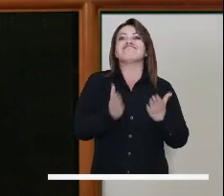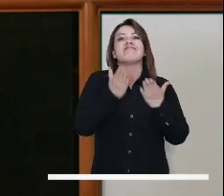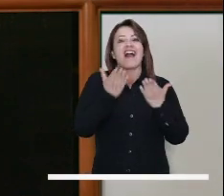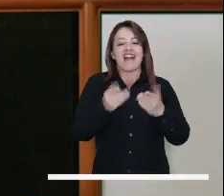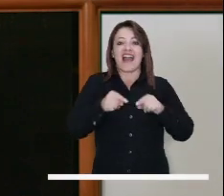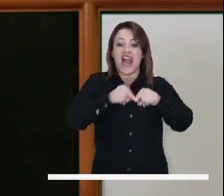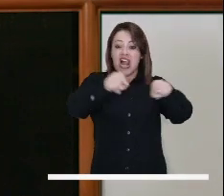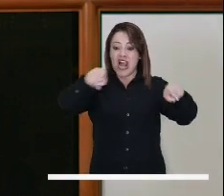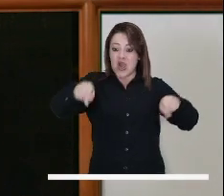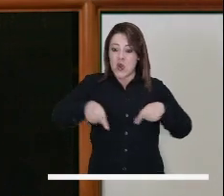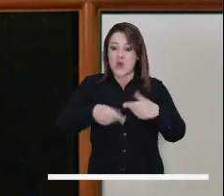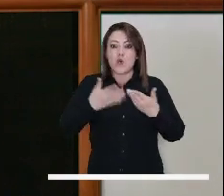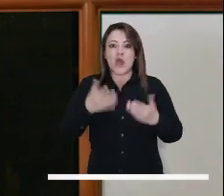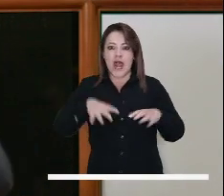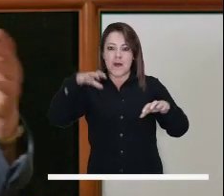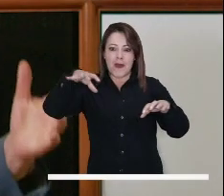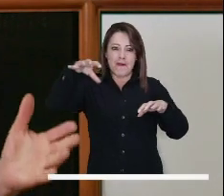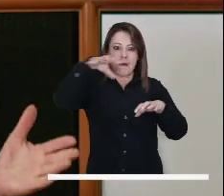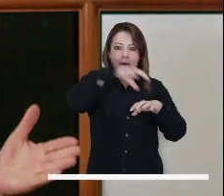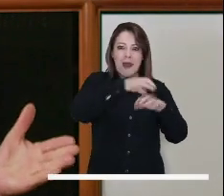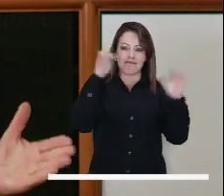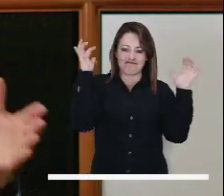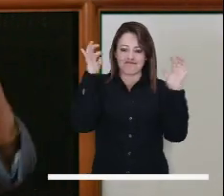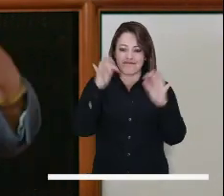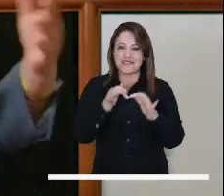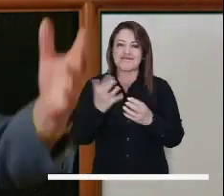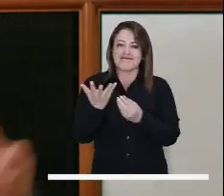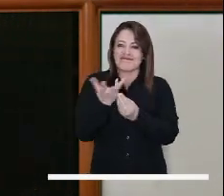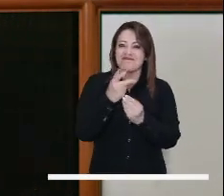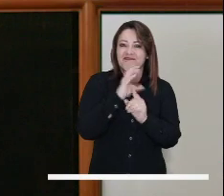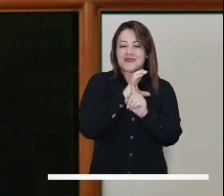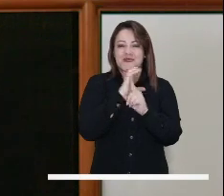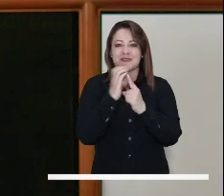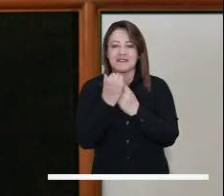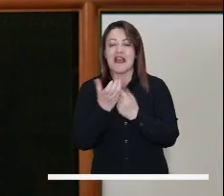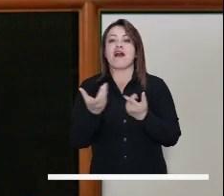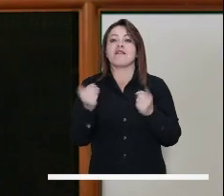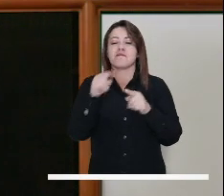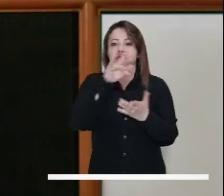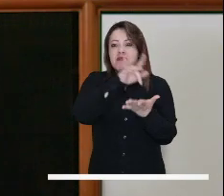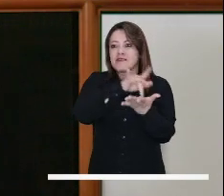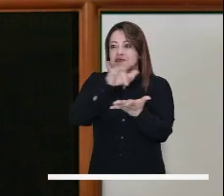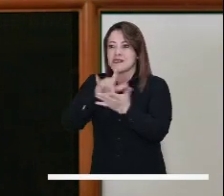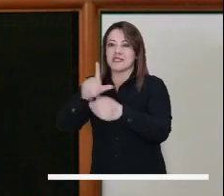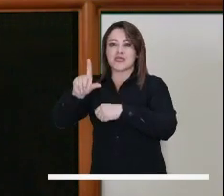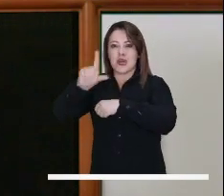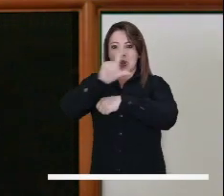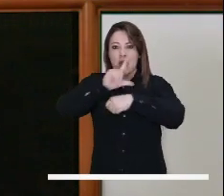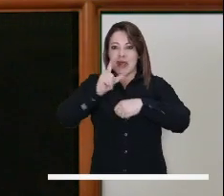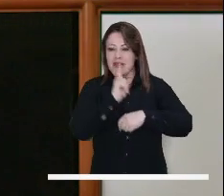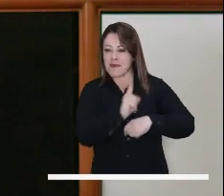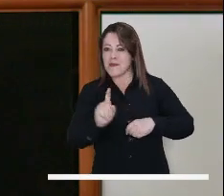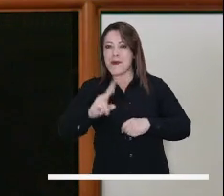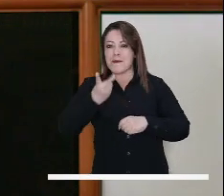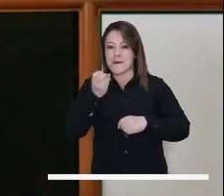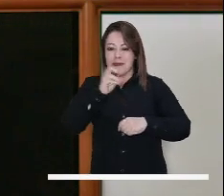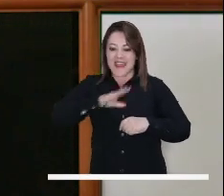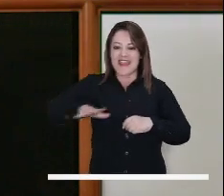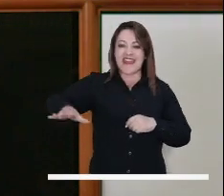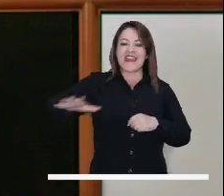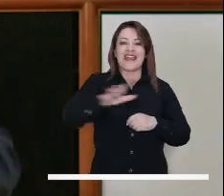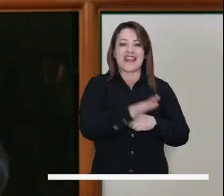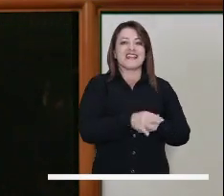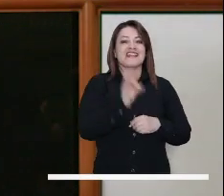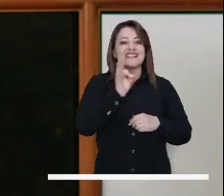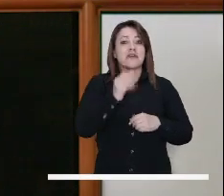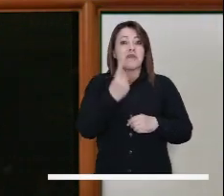cómo se llenarían nuestras localidades aquí de esas expresiones culturales, de amplia participación en los distintos